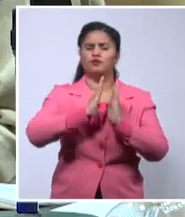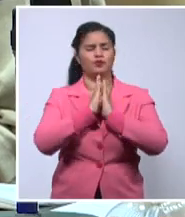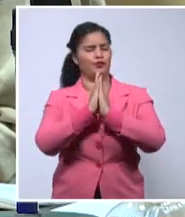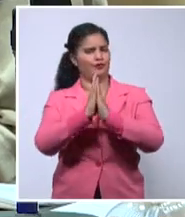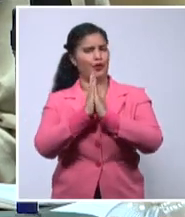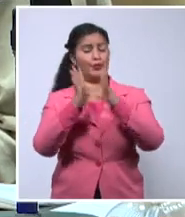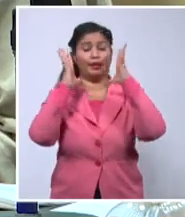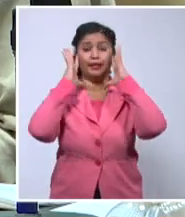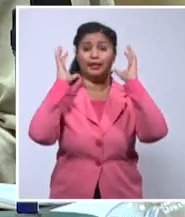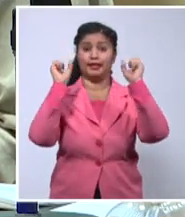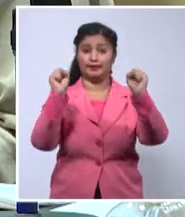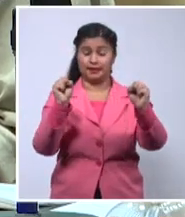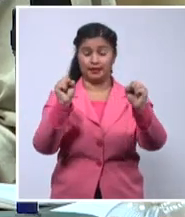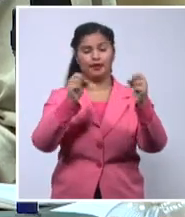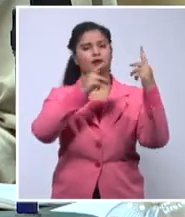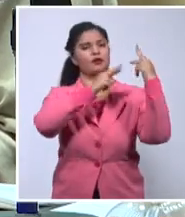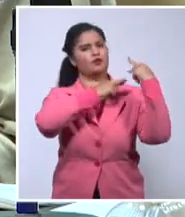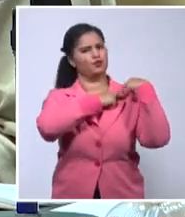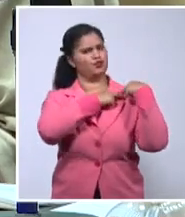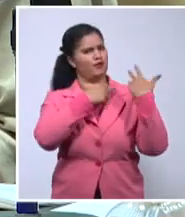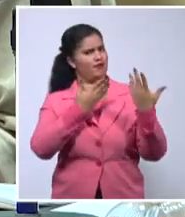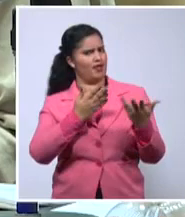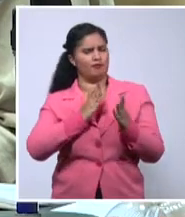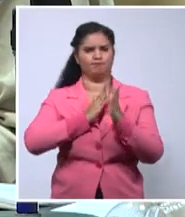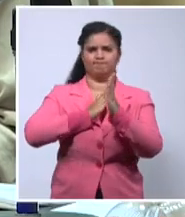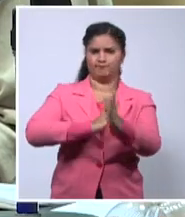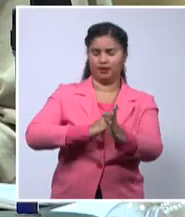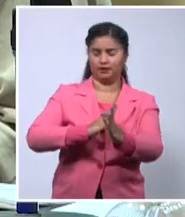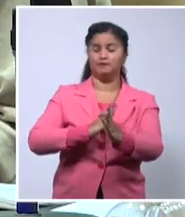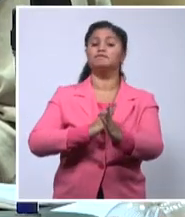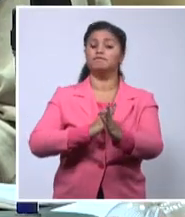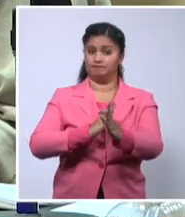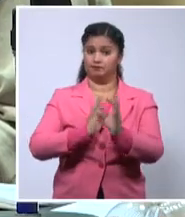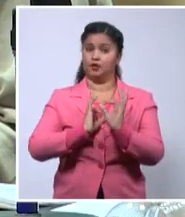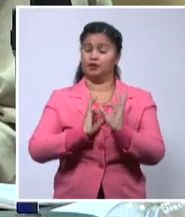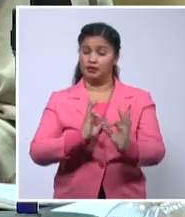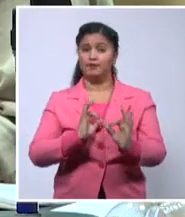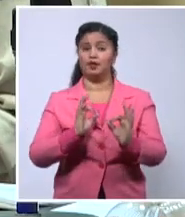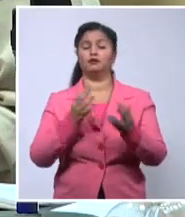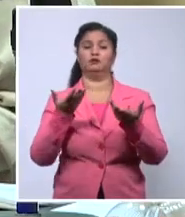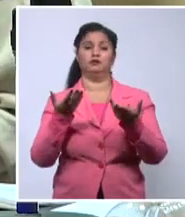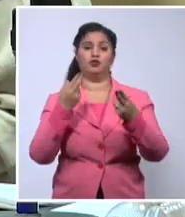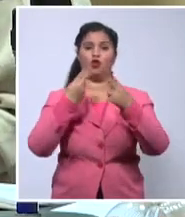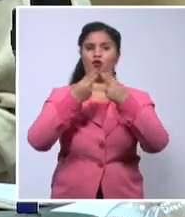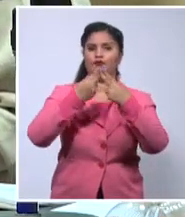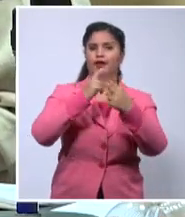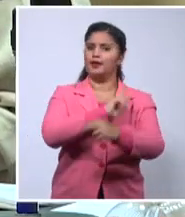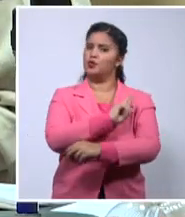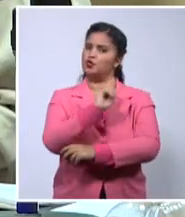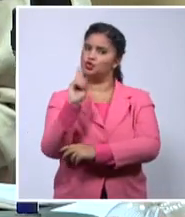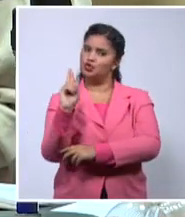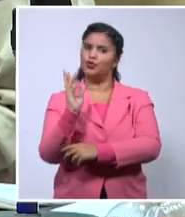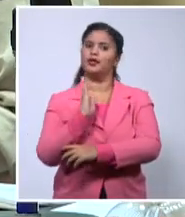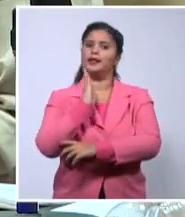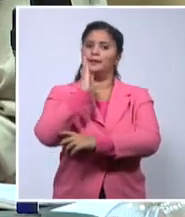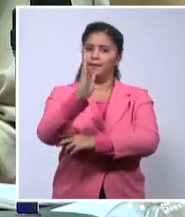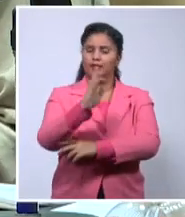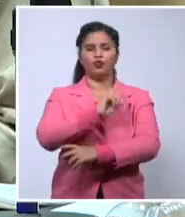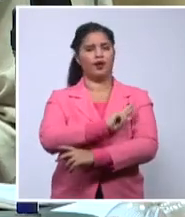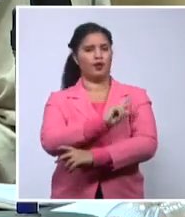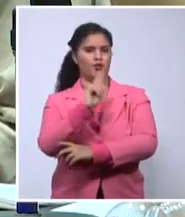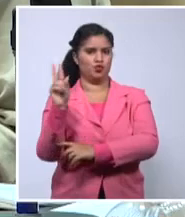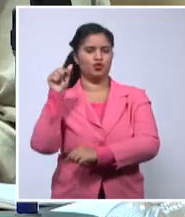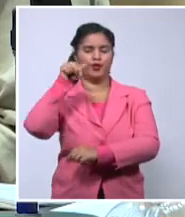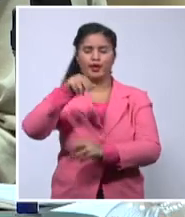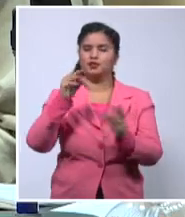a ser muy rigurosos, a ser muy profundos, a ser muy responsables, a buscar